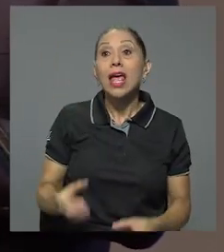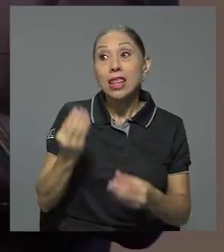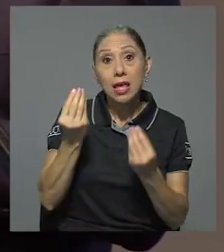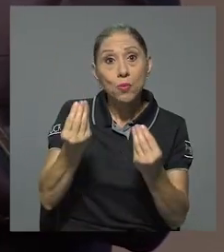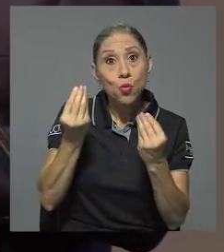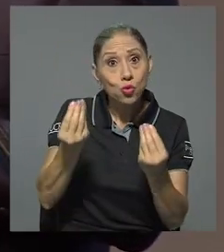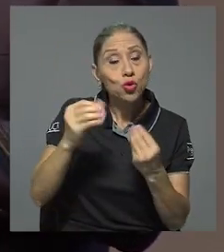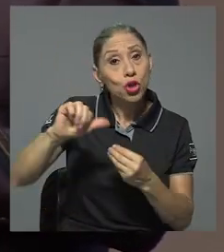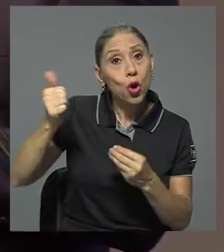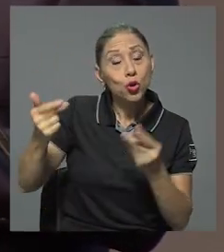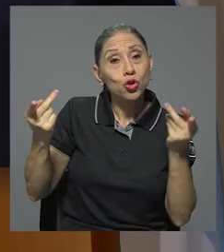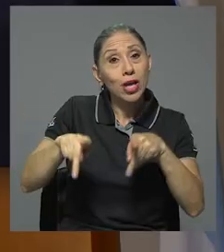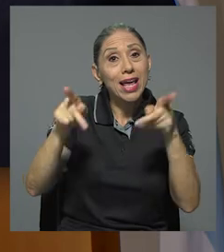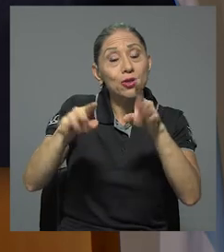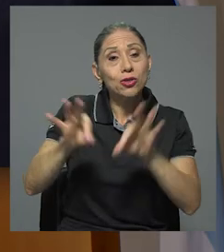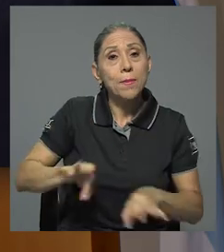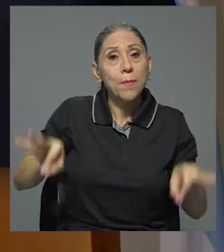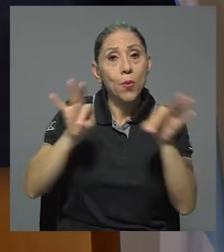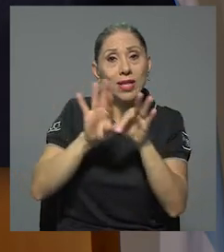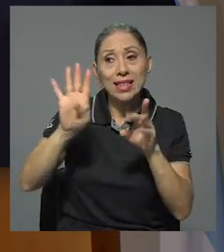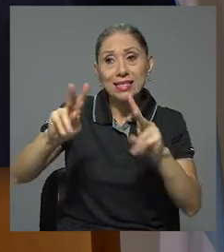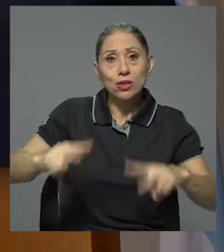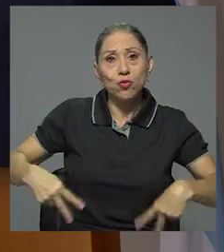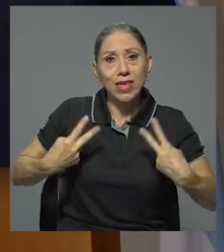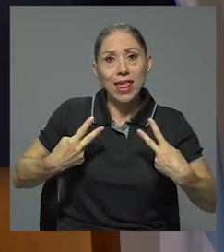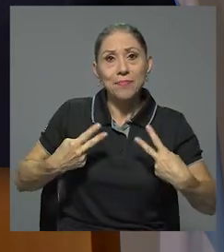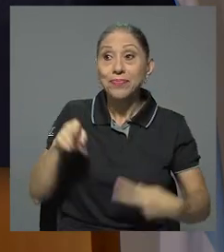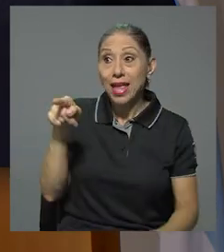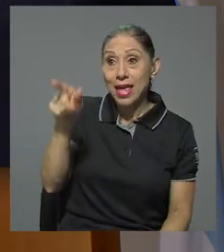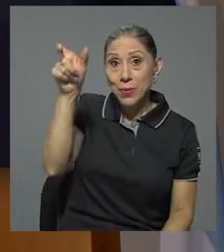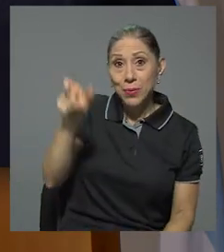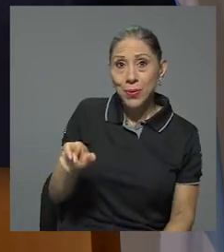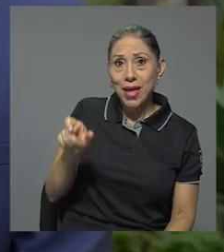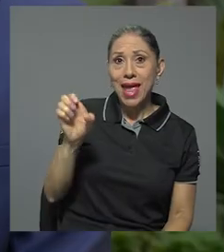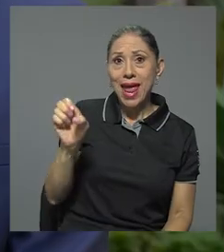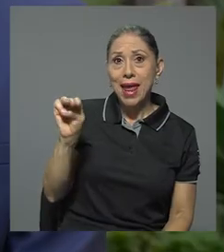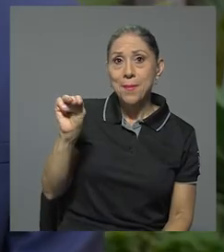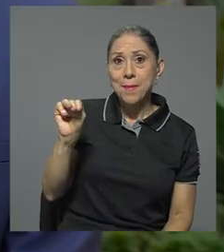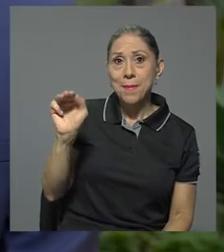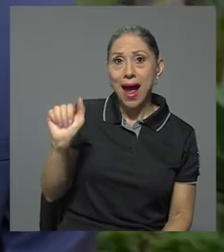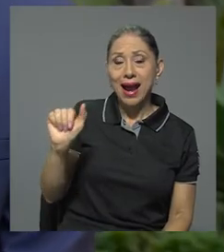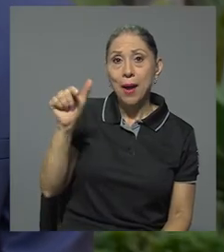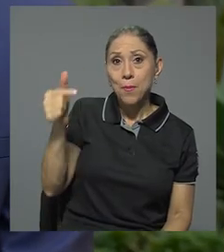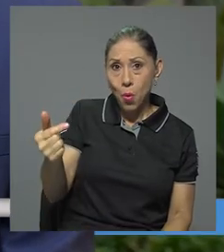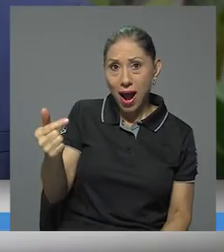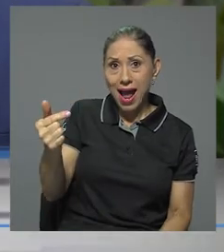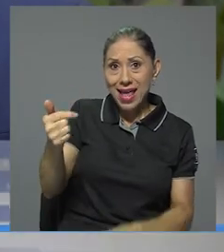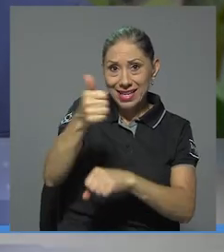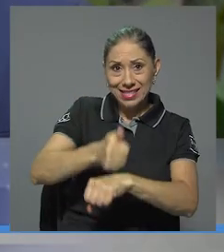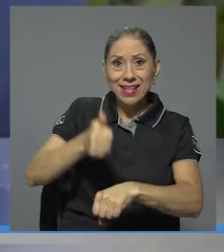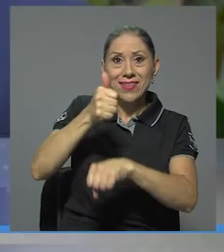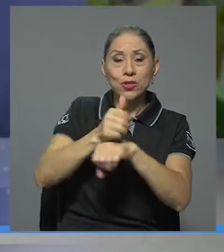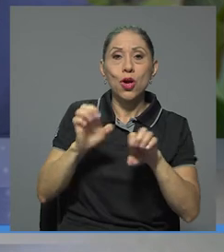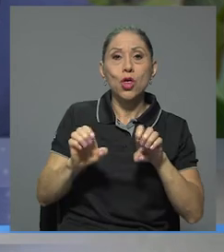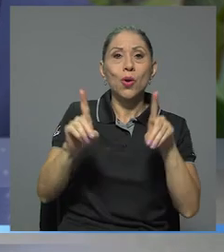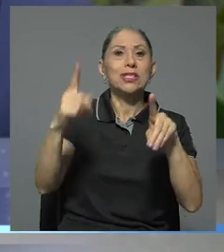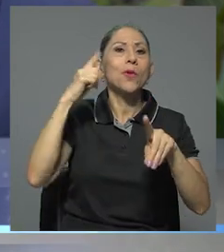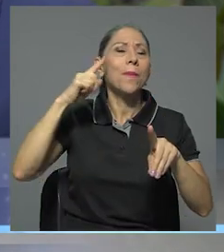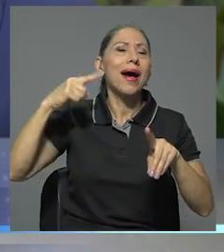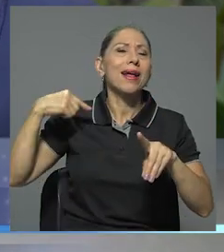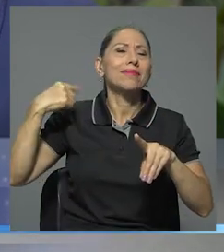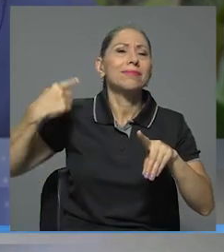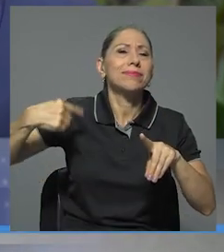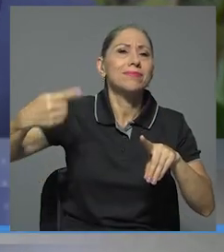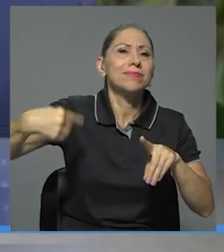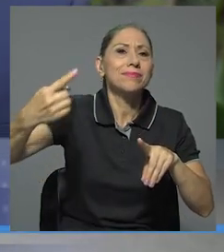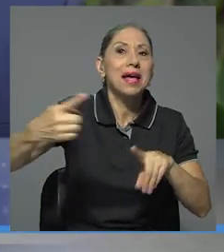relevantes de su vida. Emma Gamboa planteó una educación para todos los tiempos, pero se puede decir que